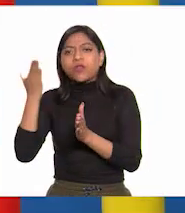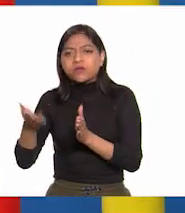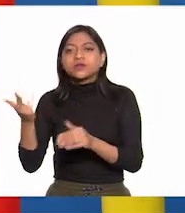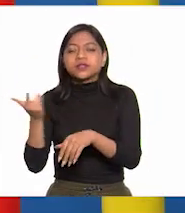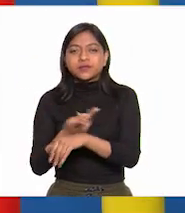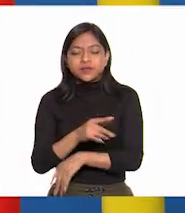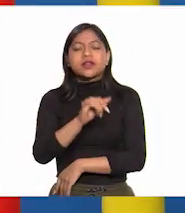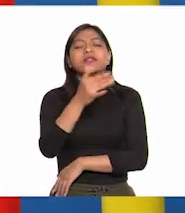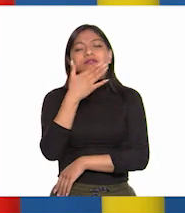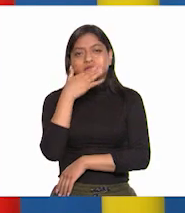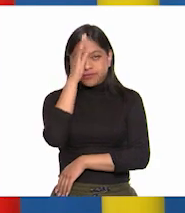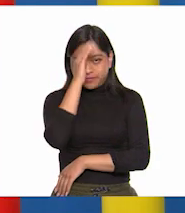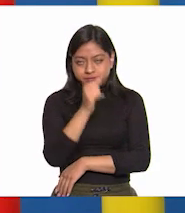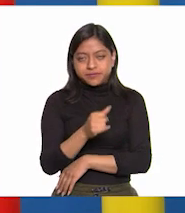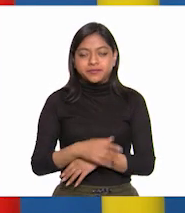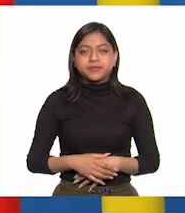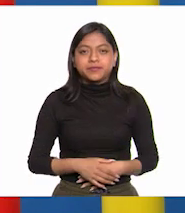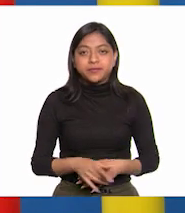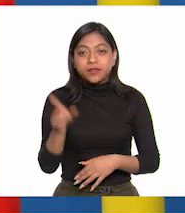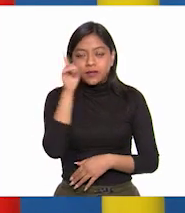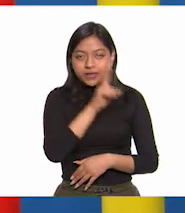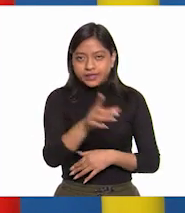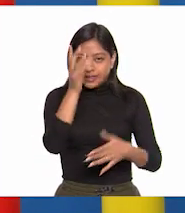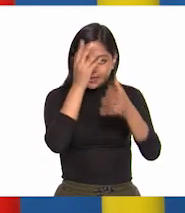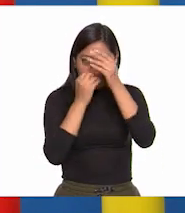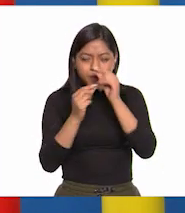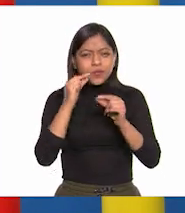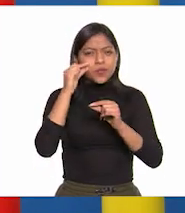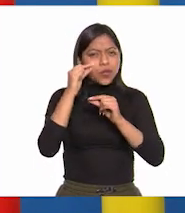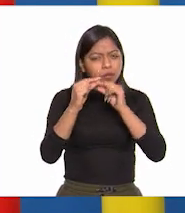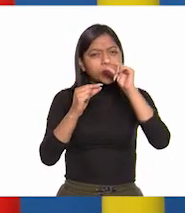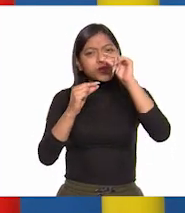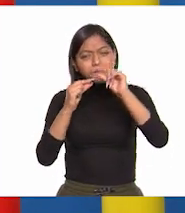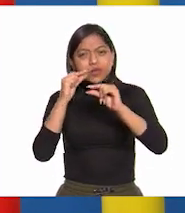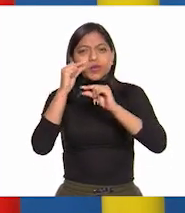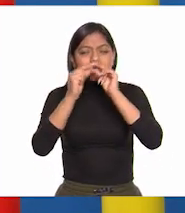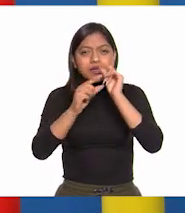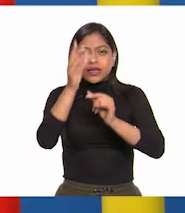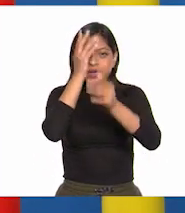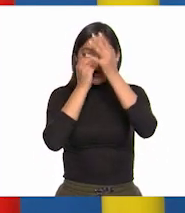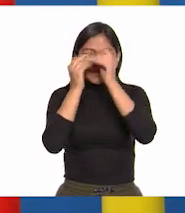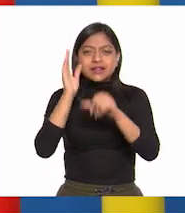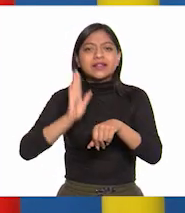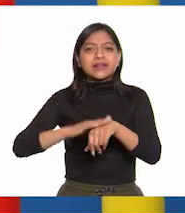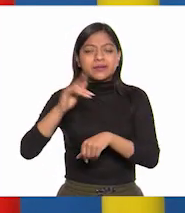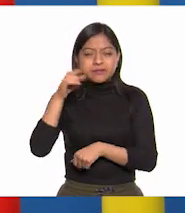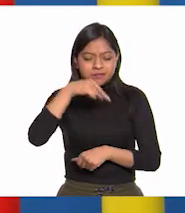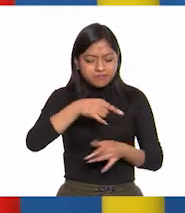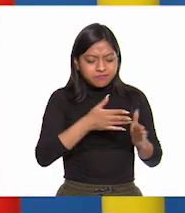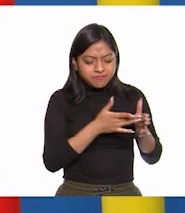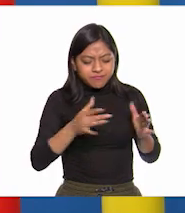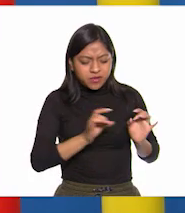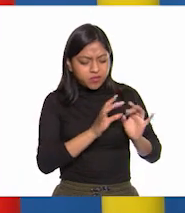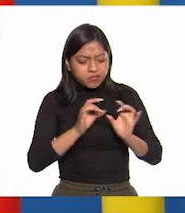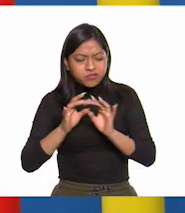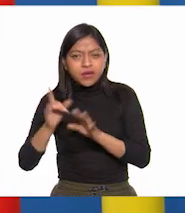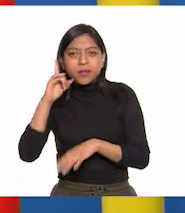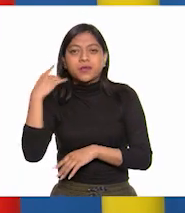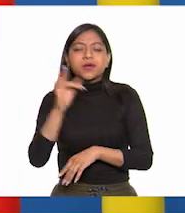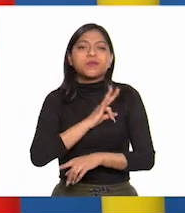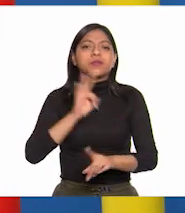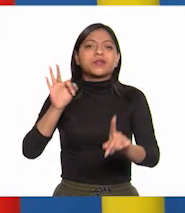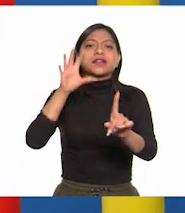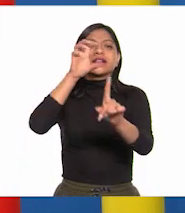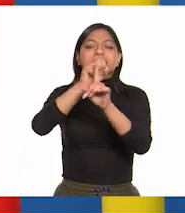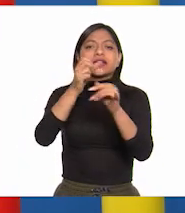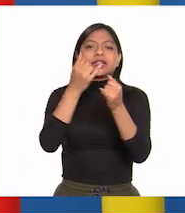Me parece perfecto, maestra. Así podemos ir aprendiendo poco a poco y comprendiendo mejor los hechos que dieron lugar a este importante suceso